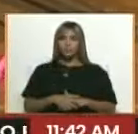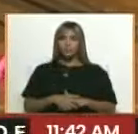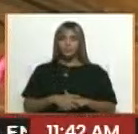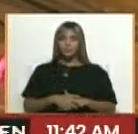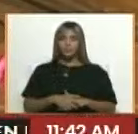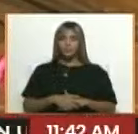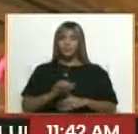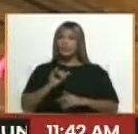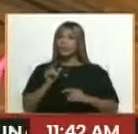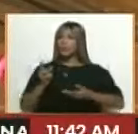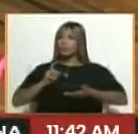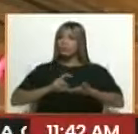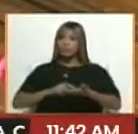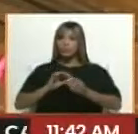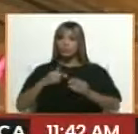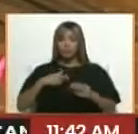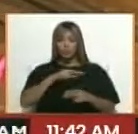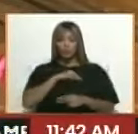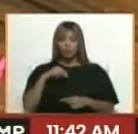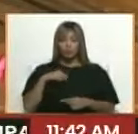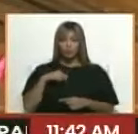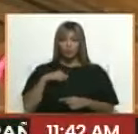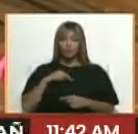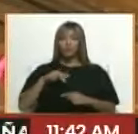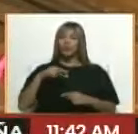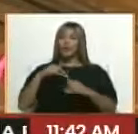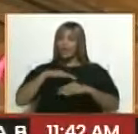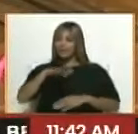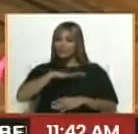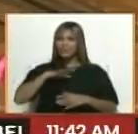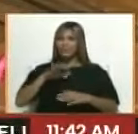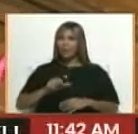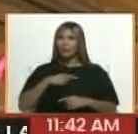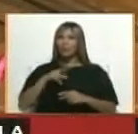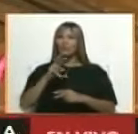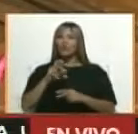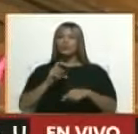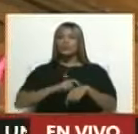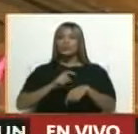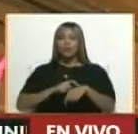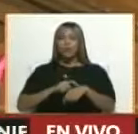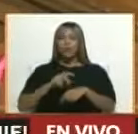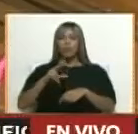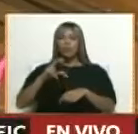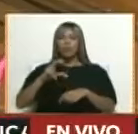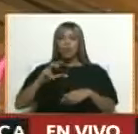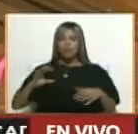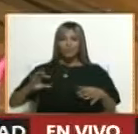y definitivamente nos encontramos en unos nuevos tiempos, en una nueva coyuntura, en una nueva época,